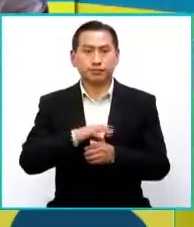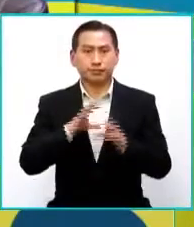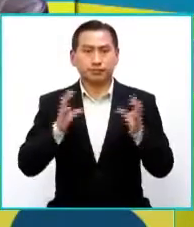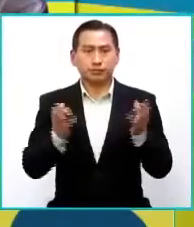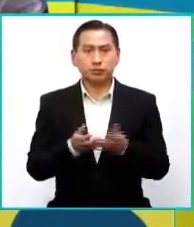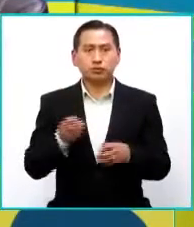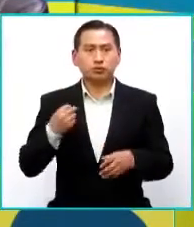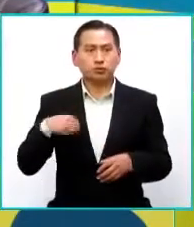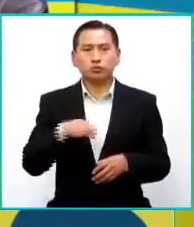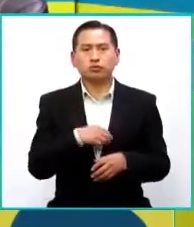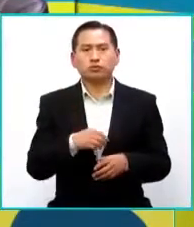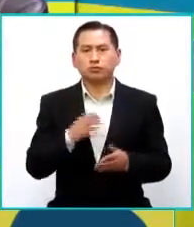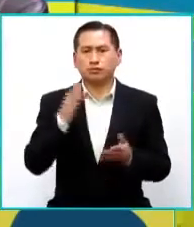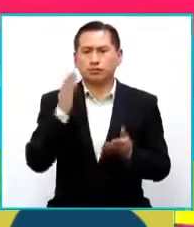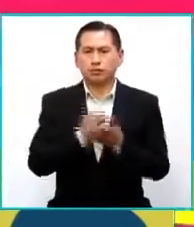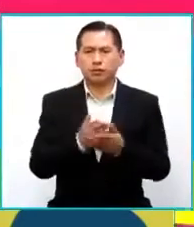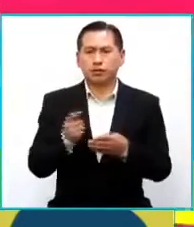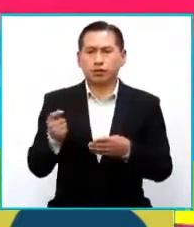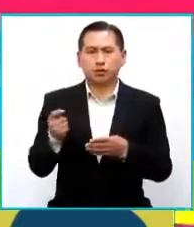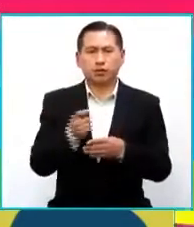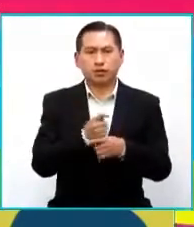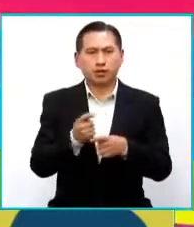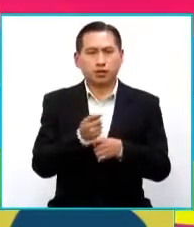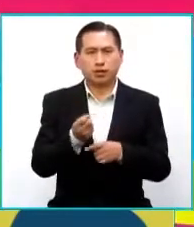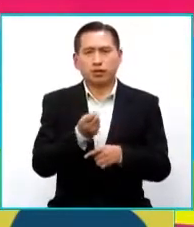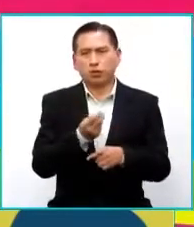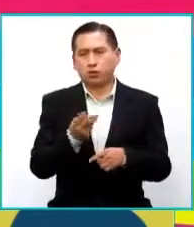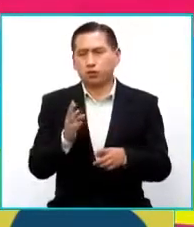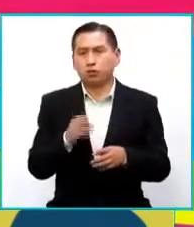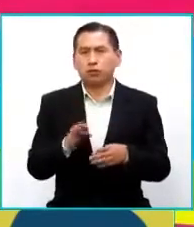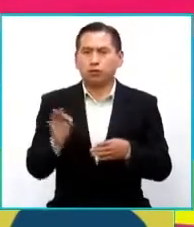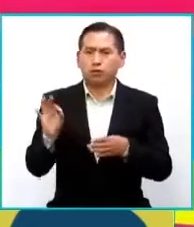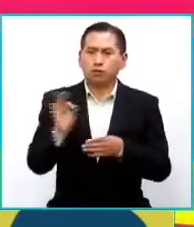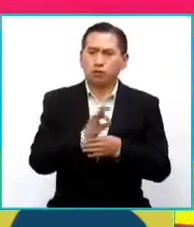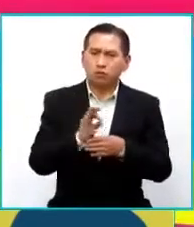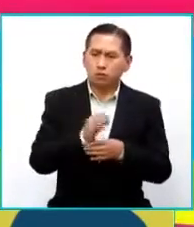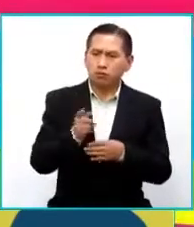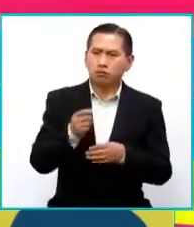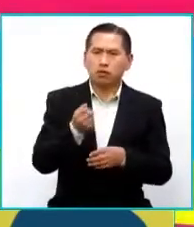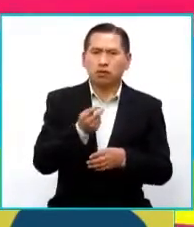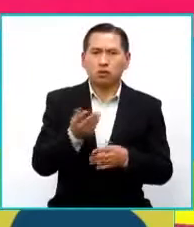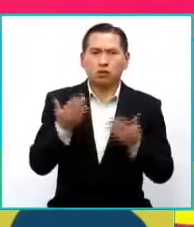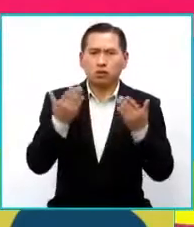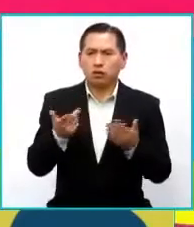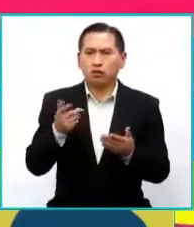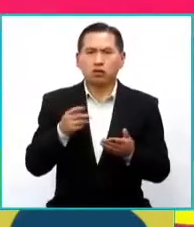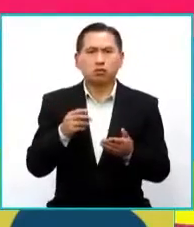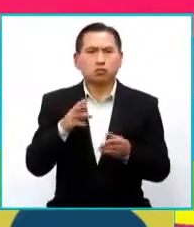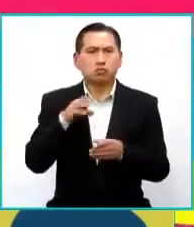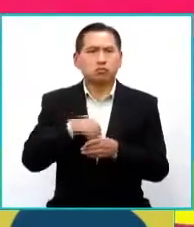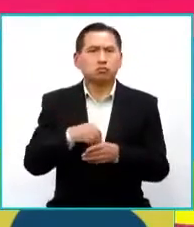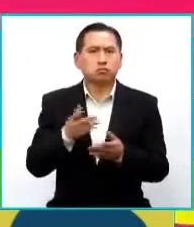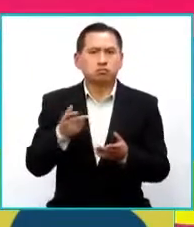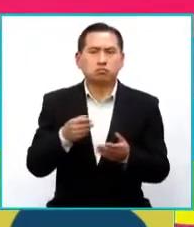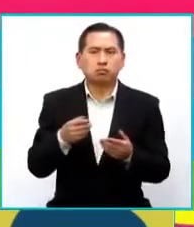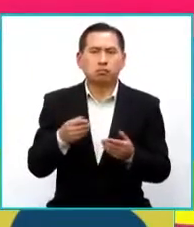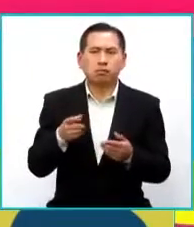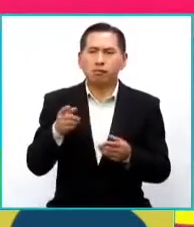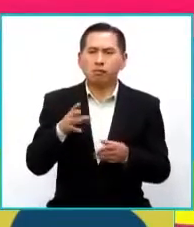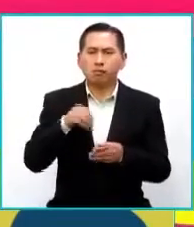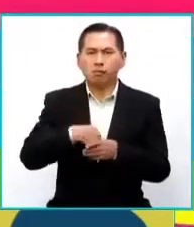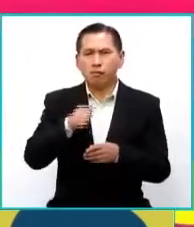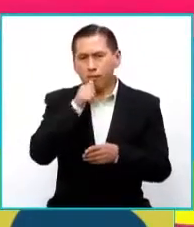hemos parado algunos de los talleres. Han estado funcionando recién este año algunos de ellos más